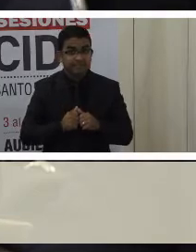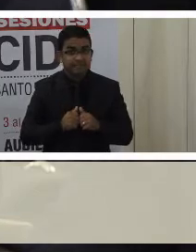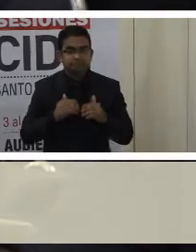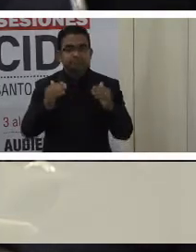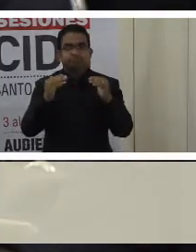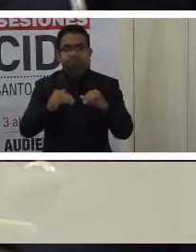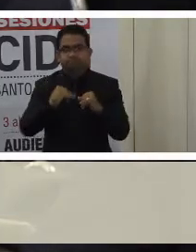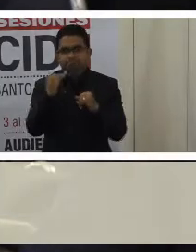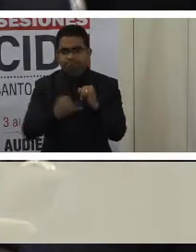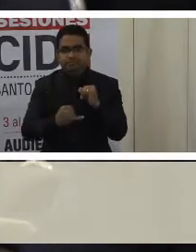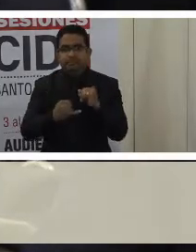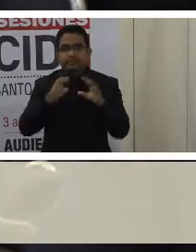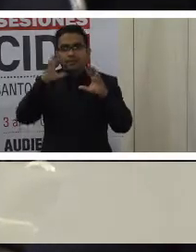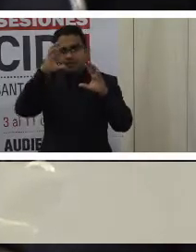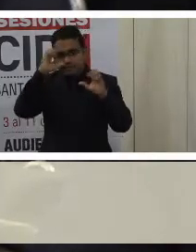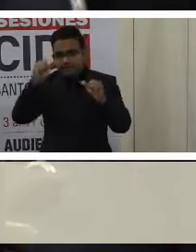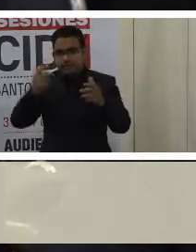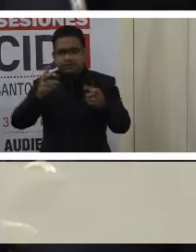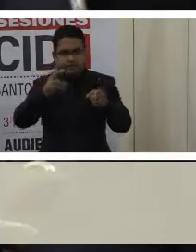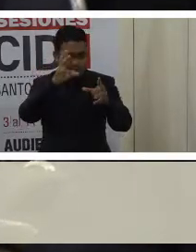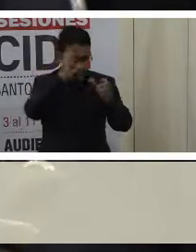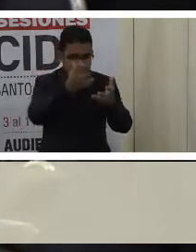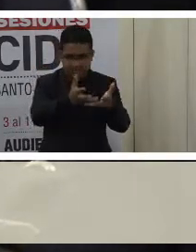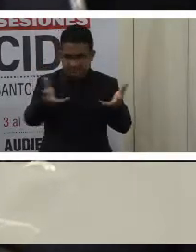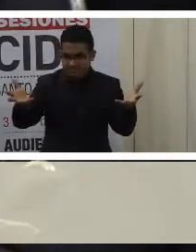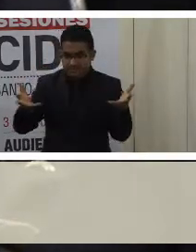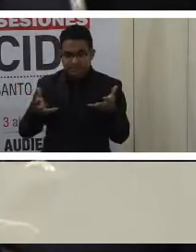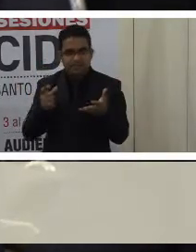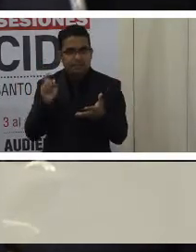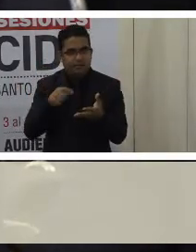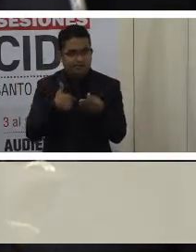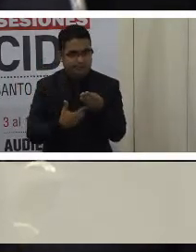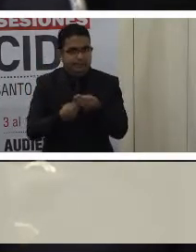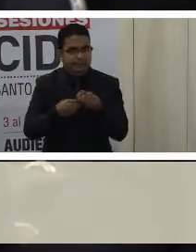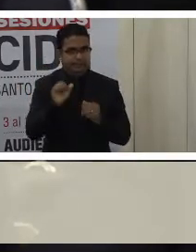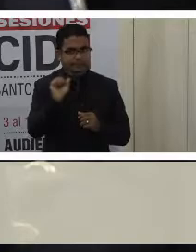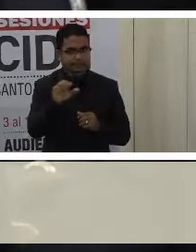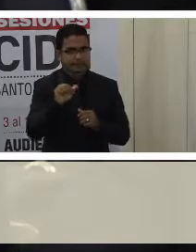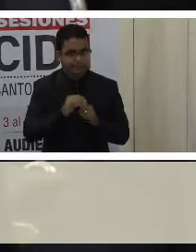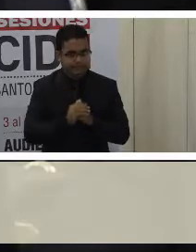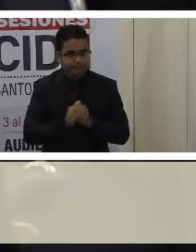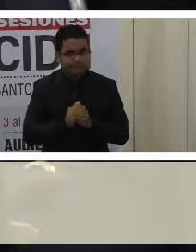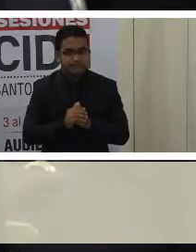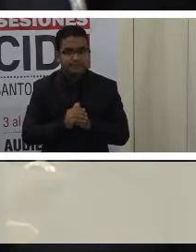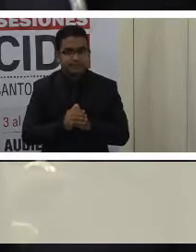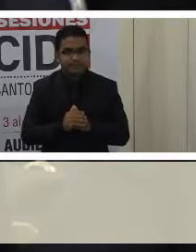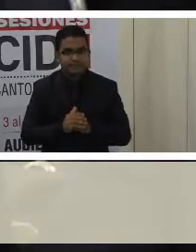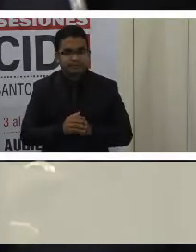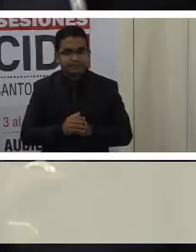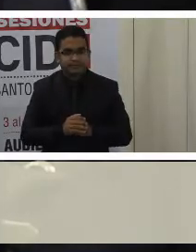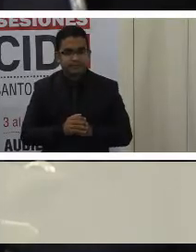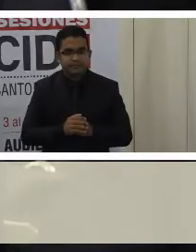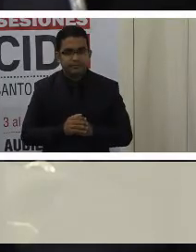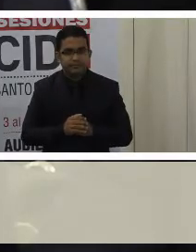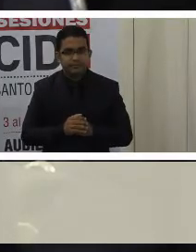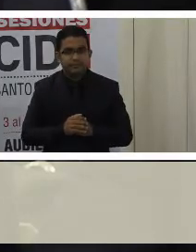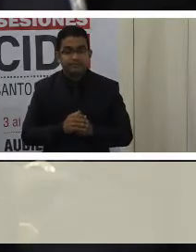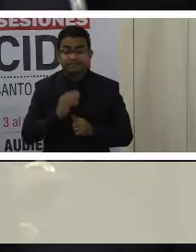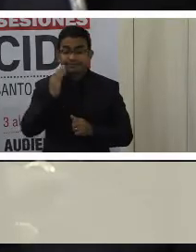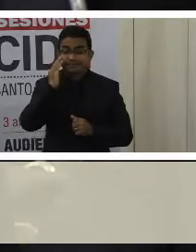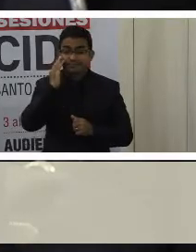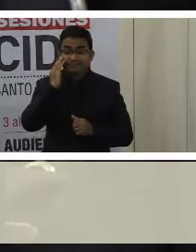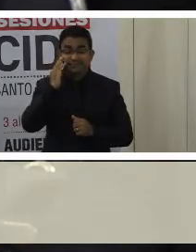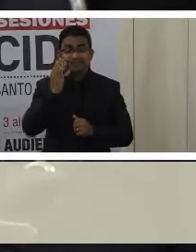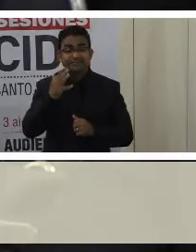vicepresidenta, comisionado, no puedo terminar esta sesión sin referirme a la amenaza